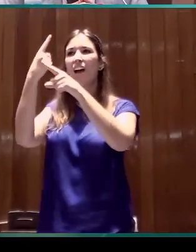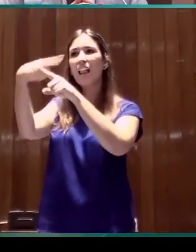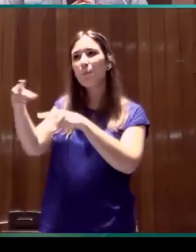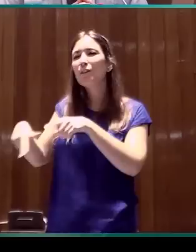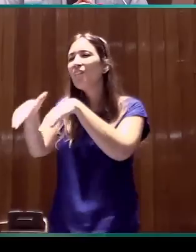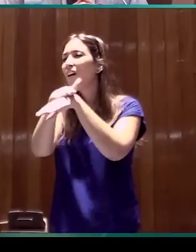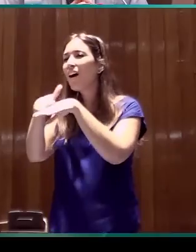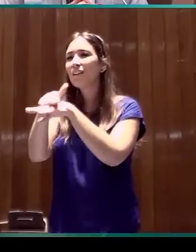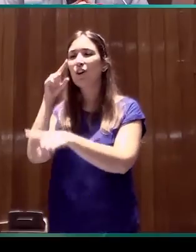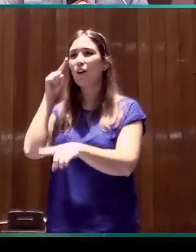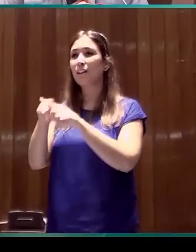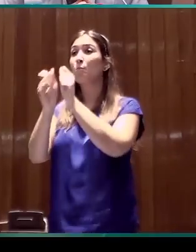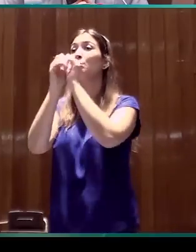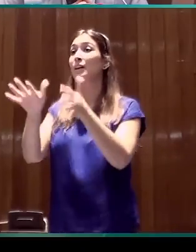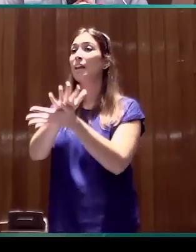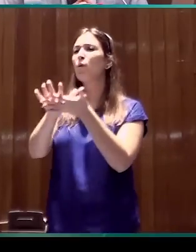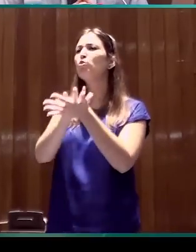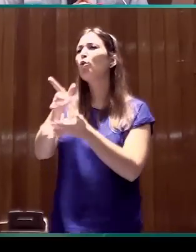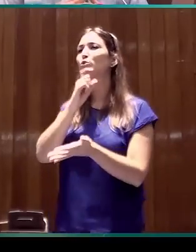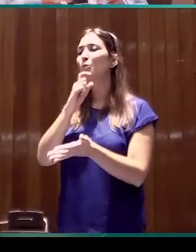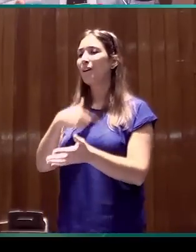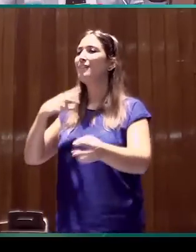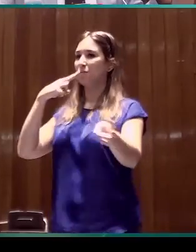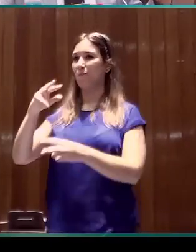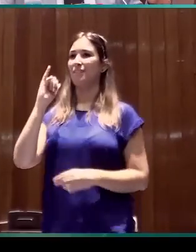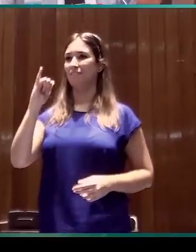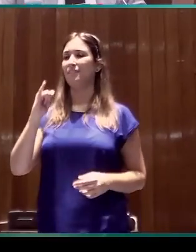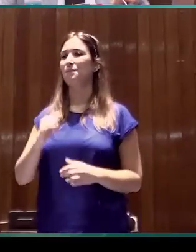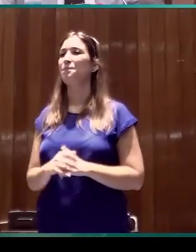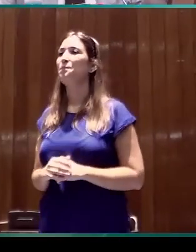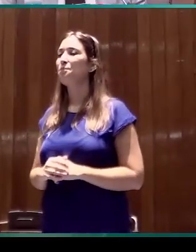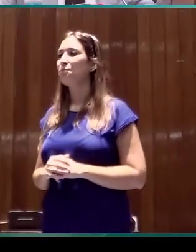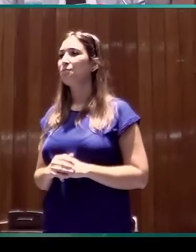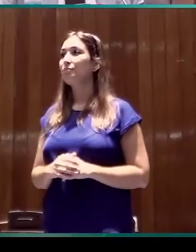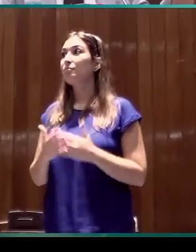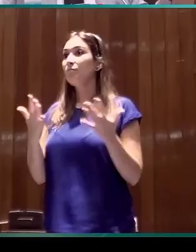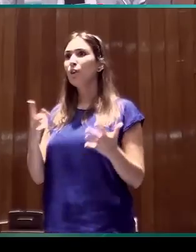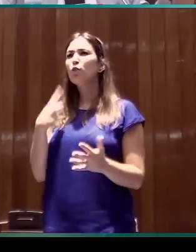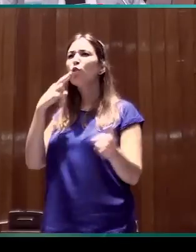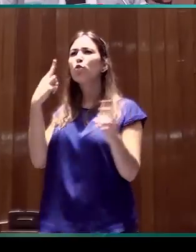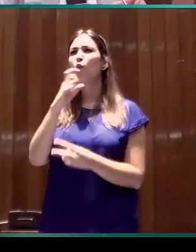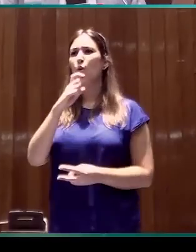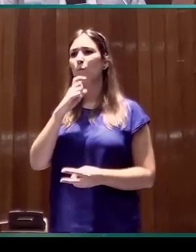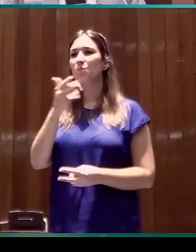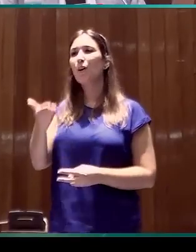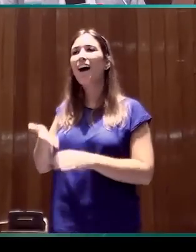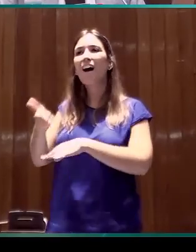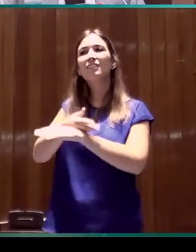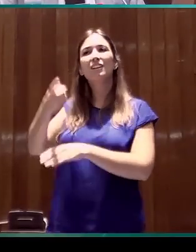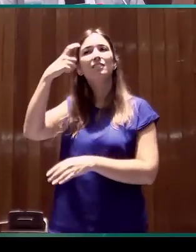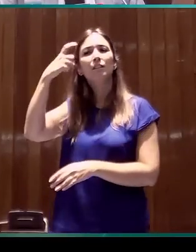elementos esenciales a la normalización de lengua de signos? Bien, por el hecho de saber cómo funcionan esas estructuras,